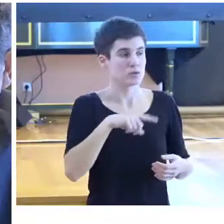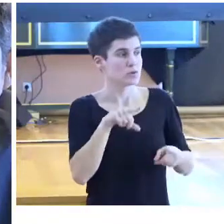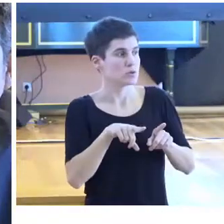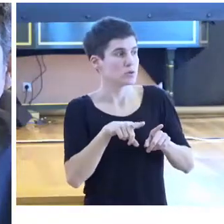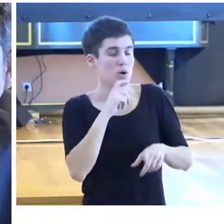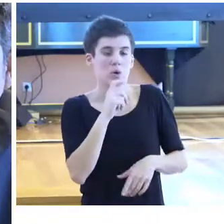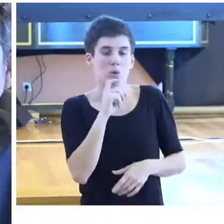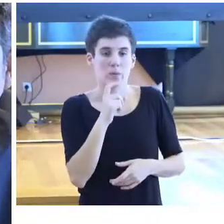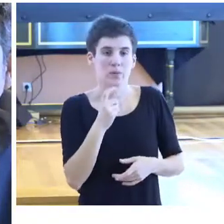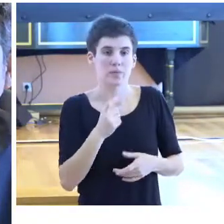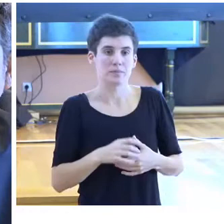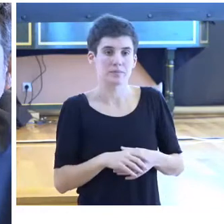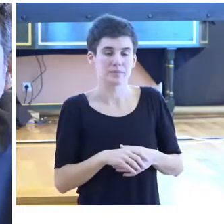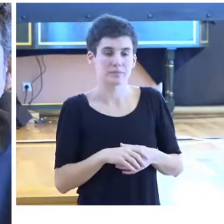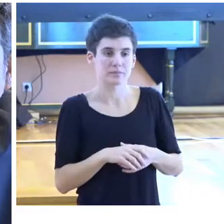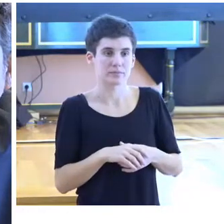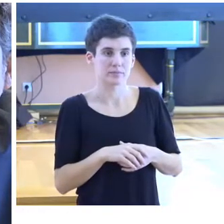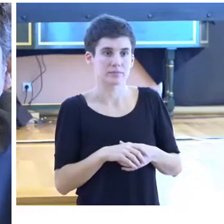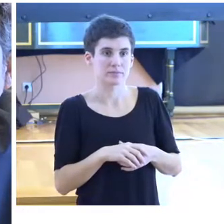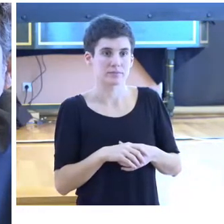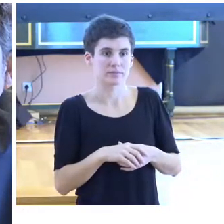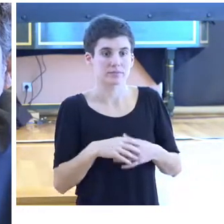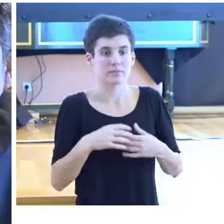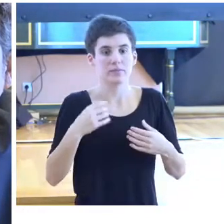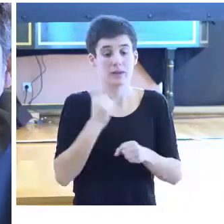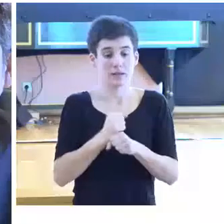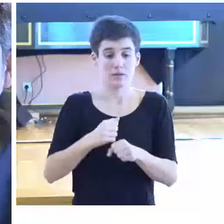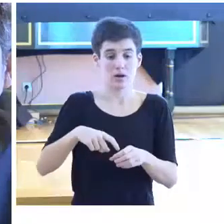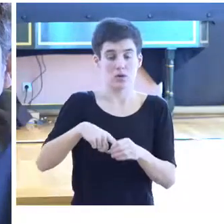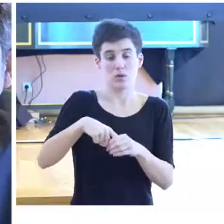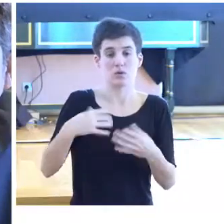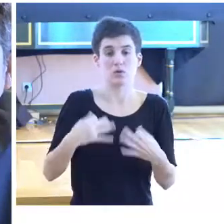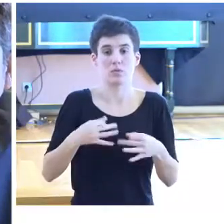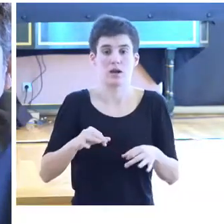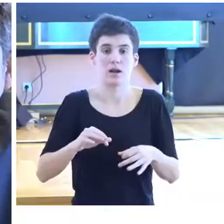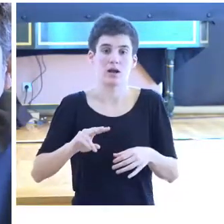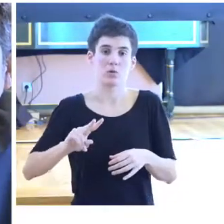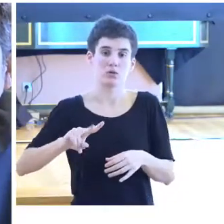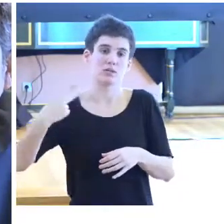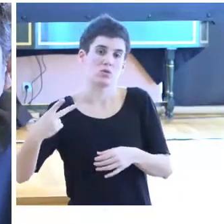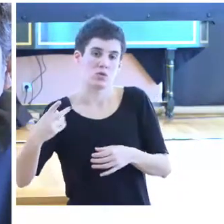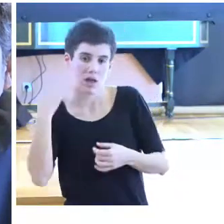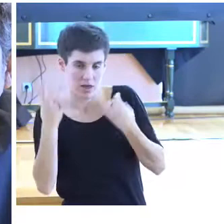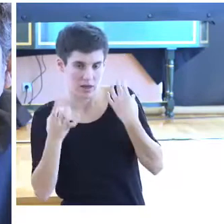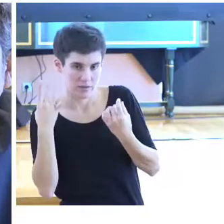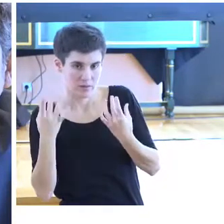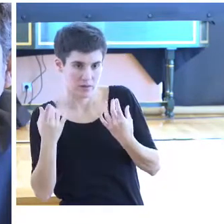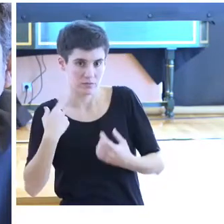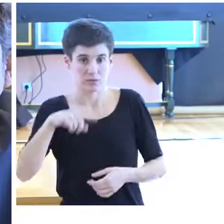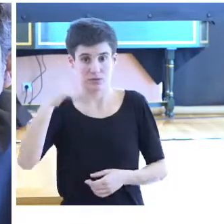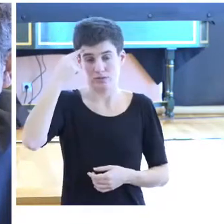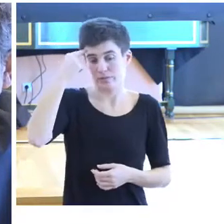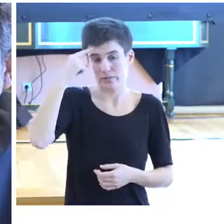de la ocupación ordinaria a la segunda actividad. Como ya sabemos,